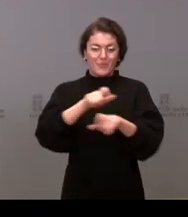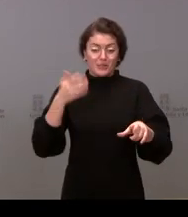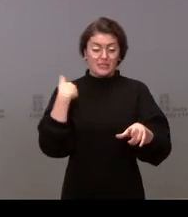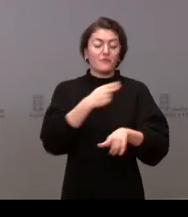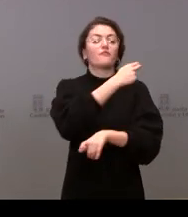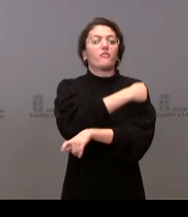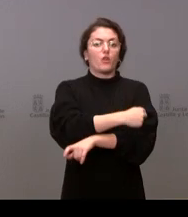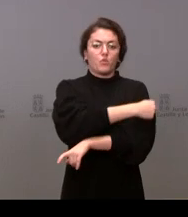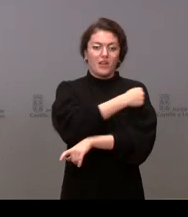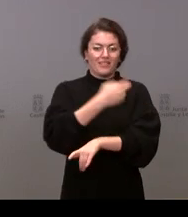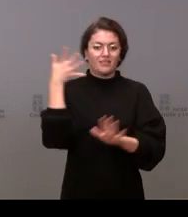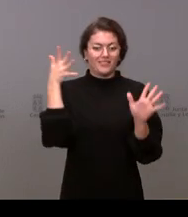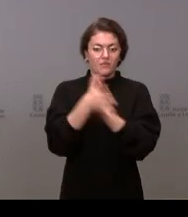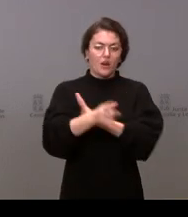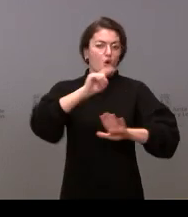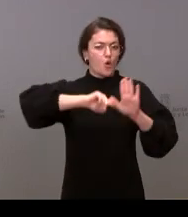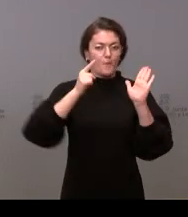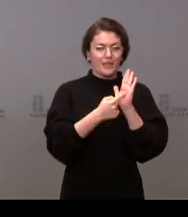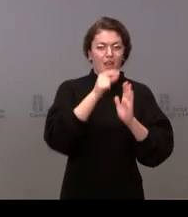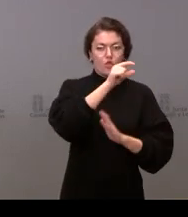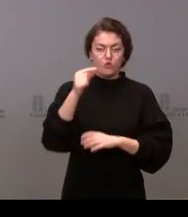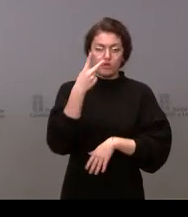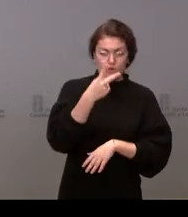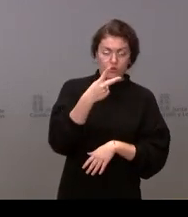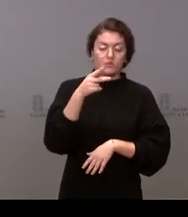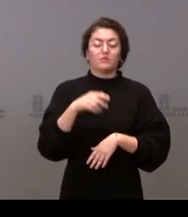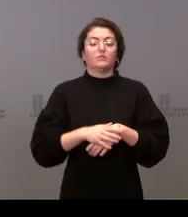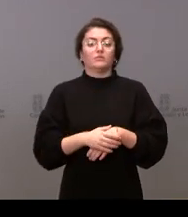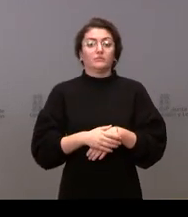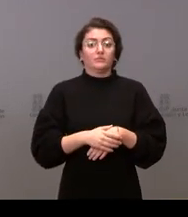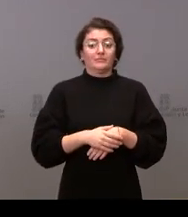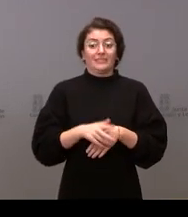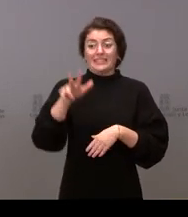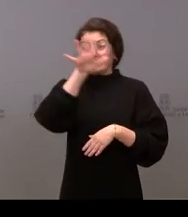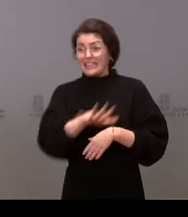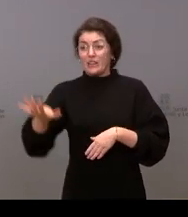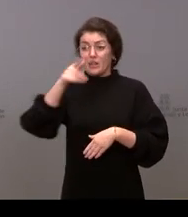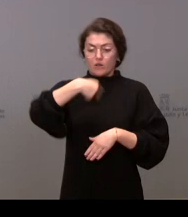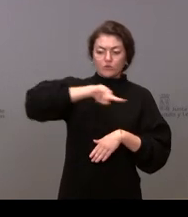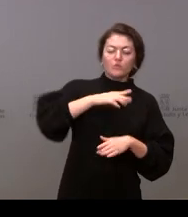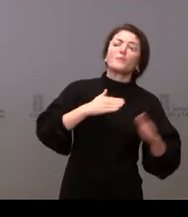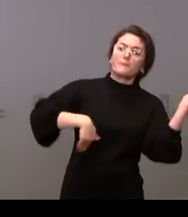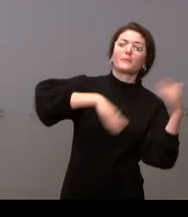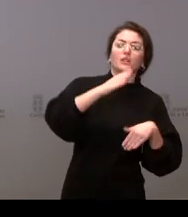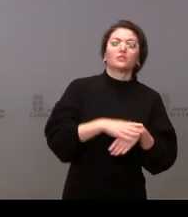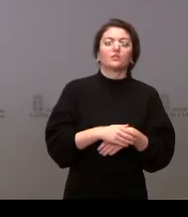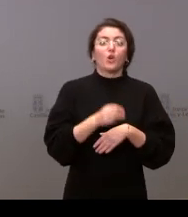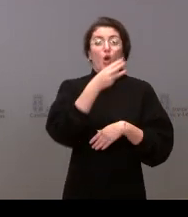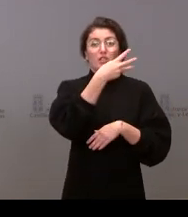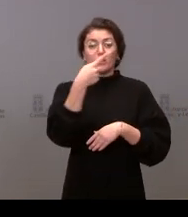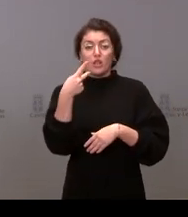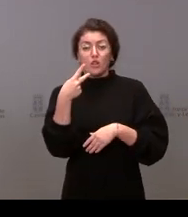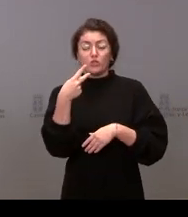está con las dos dosis en Castilla y León, más alto que la media nacional. Y tenemos un 82,9% de la población